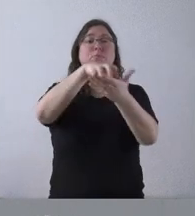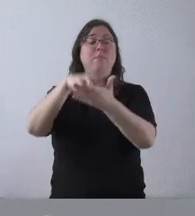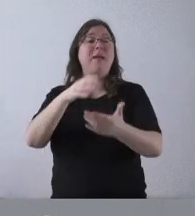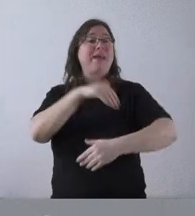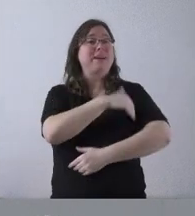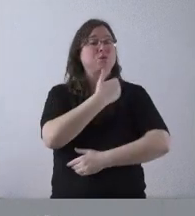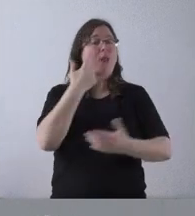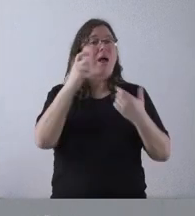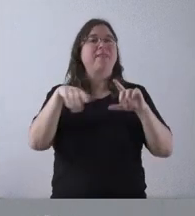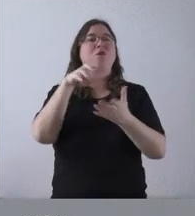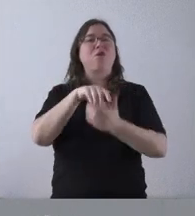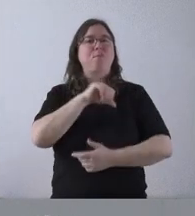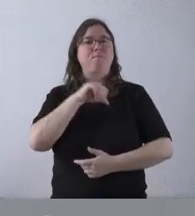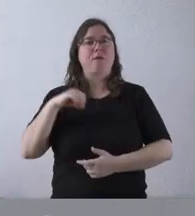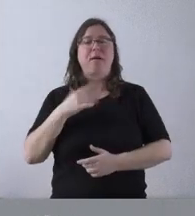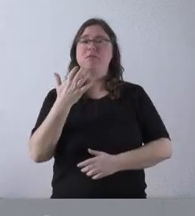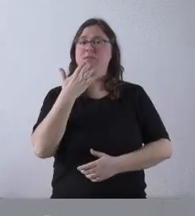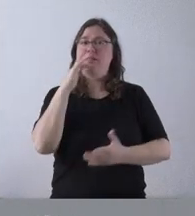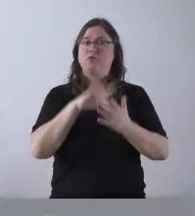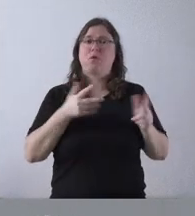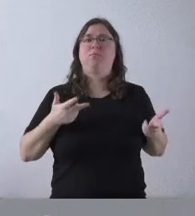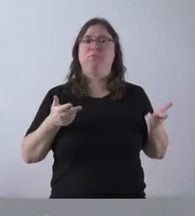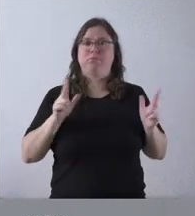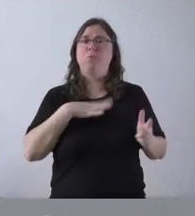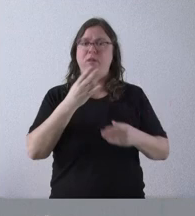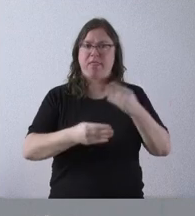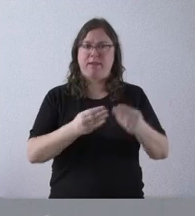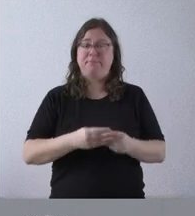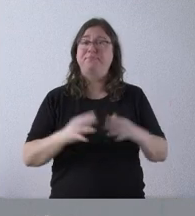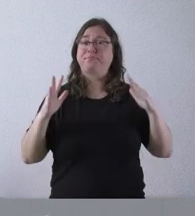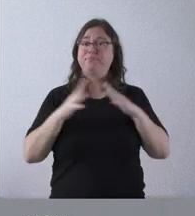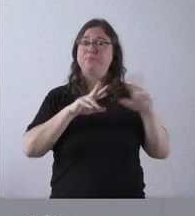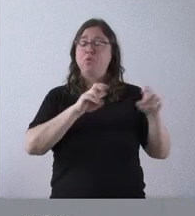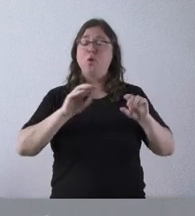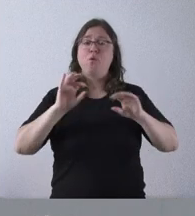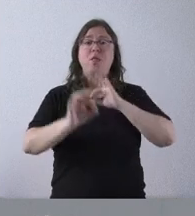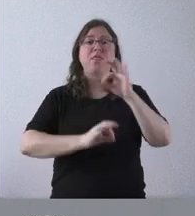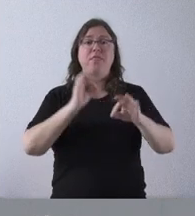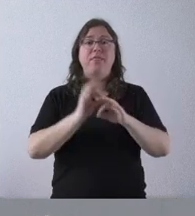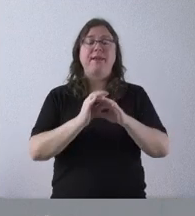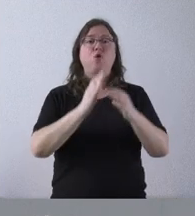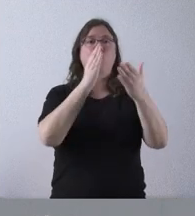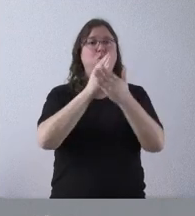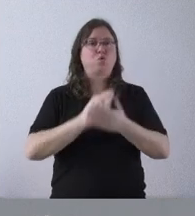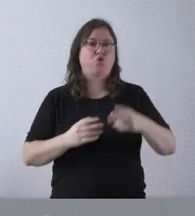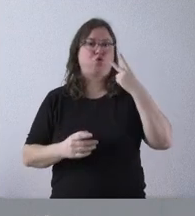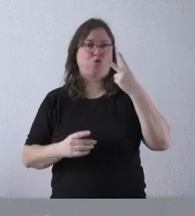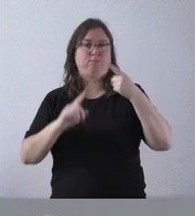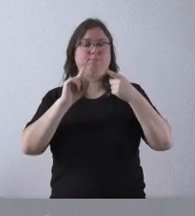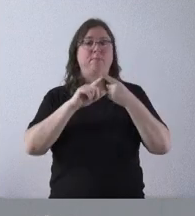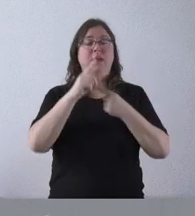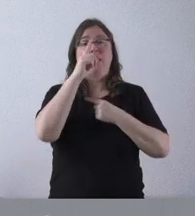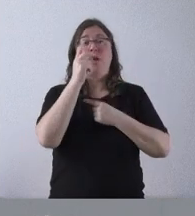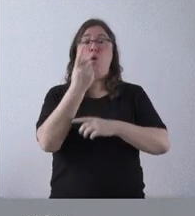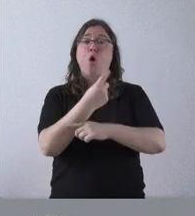y centros privados de la comunidad que estén debidamente autorizados. La estructura de este nuevo ciclo formativo se divide en dos cursos académicos, 2.000